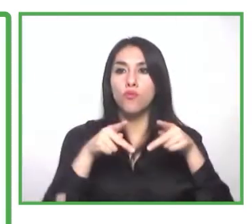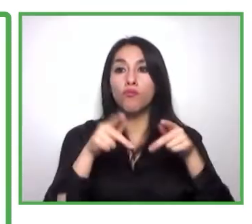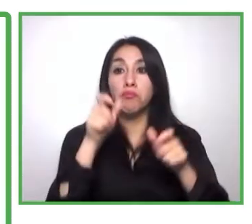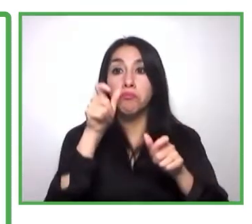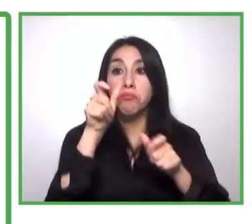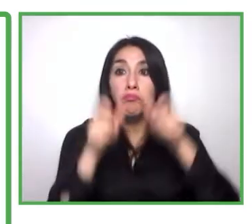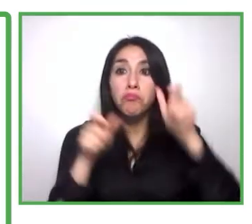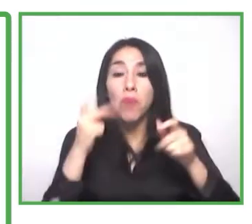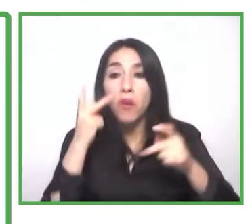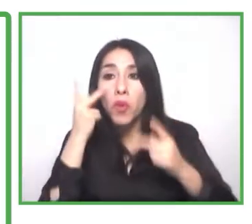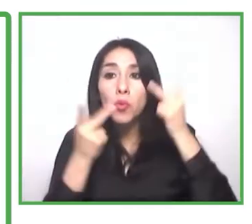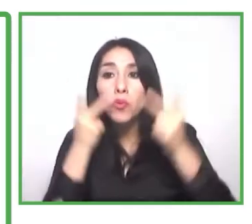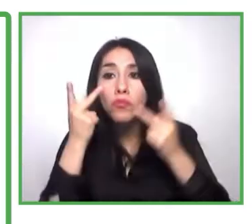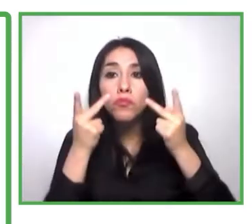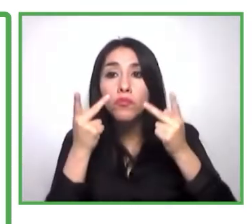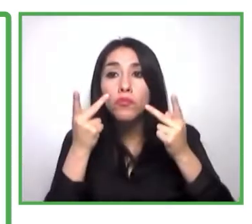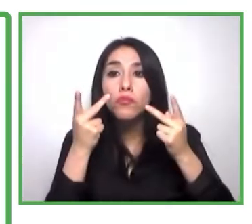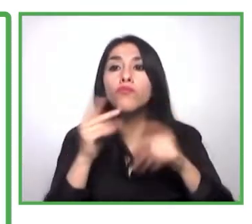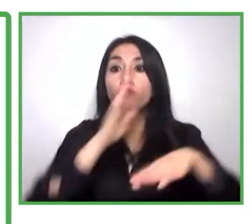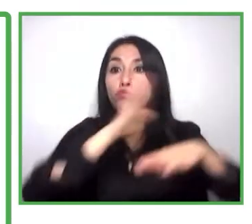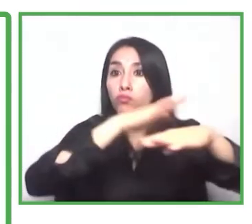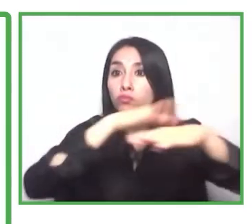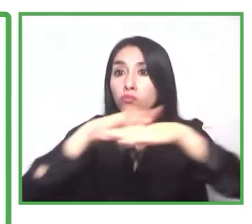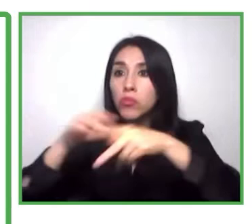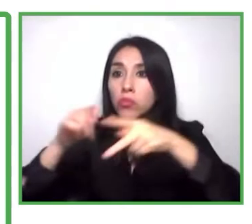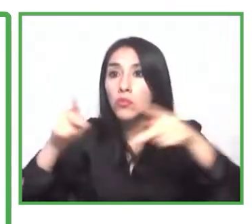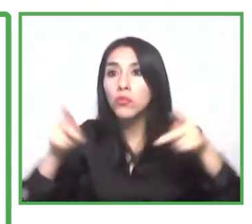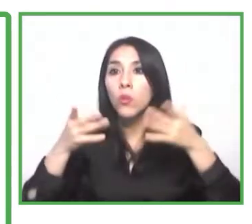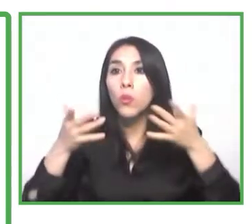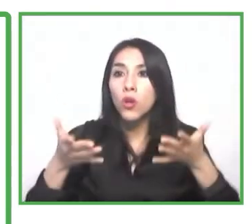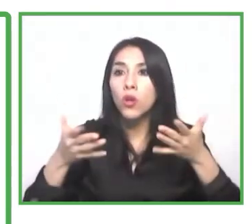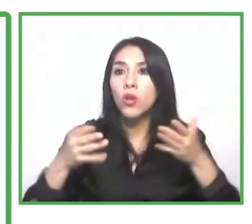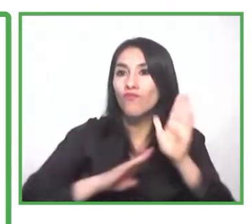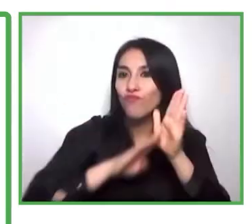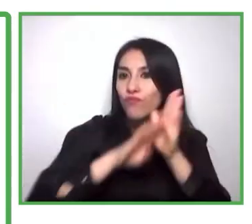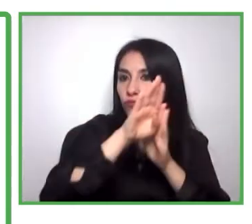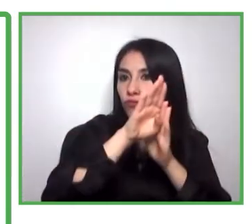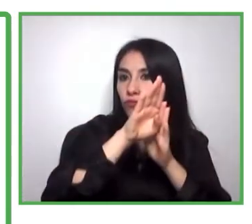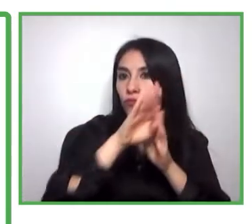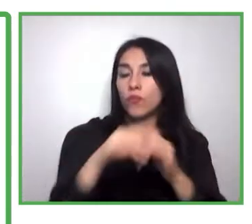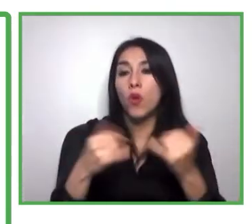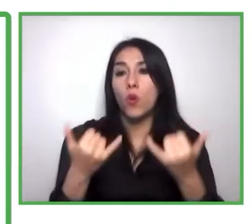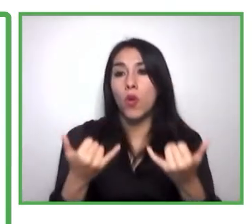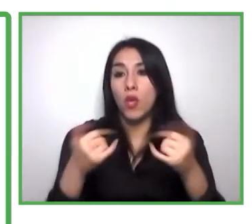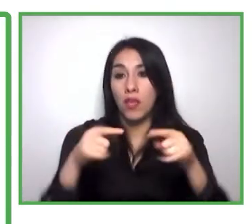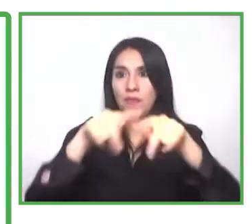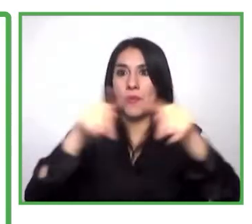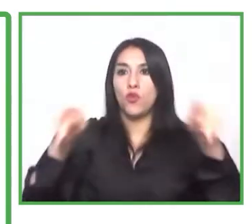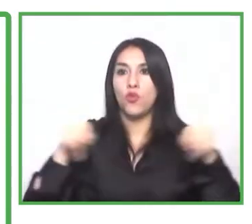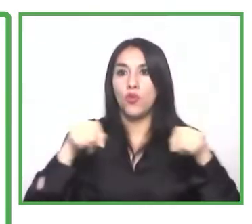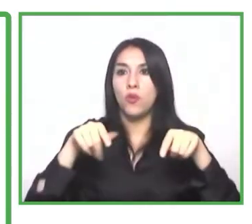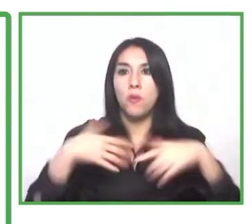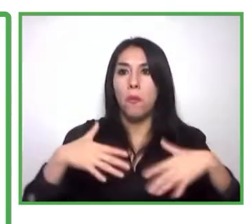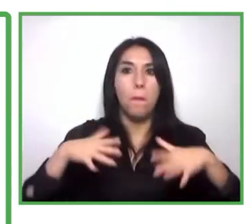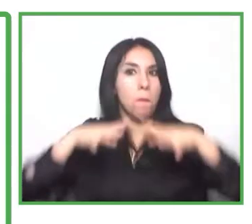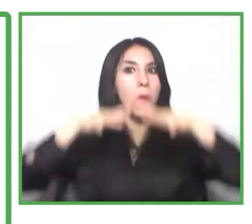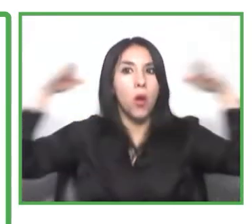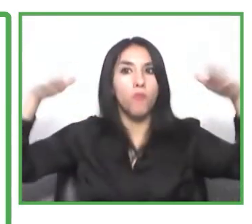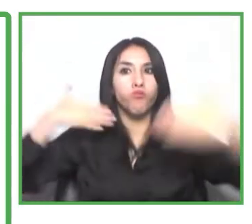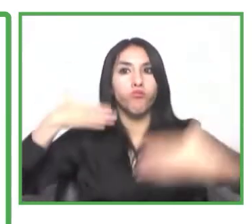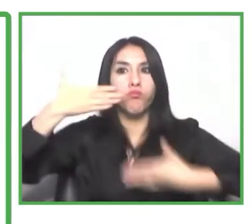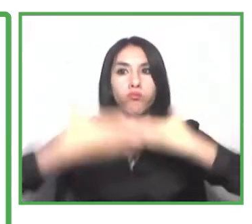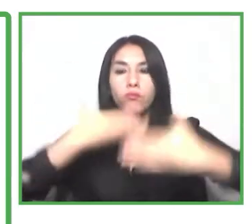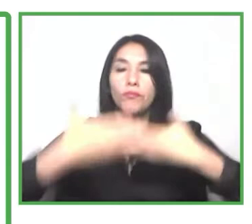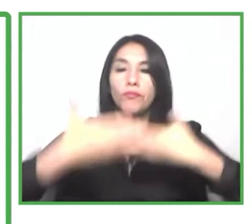por supuesto desarrollando este espacio que yo creo que ha sido un gran avance y una oportunidad que es el que lidera Latinoamérica en hacer